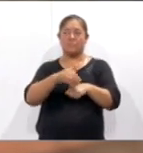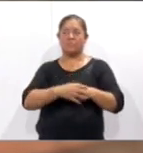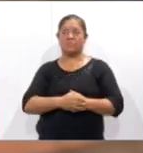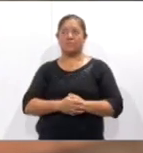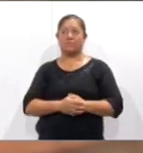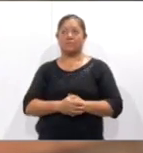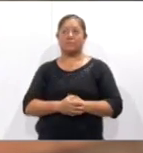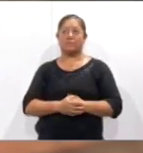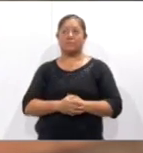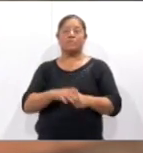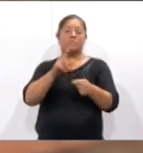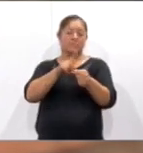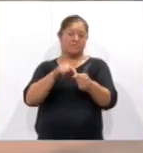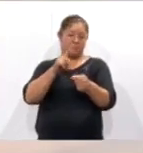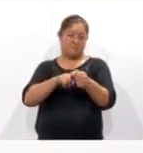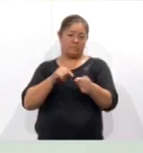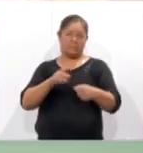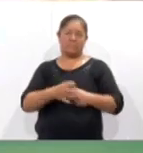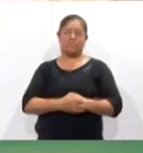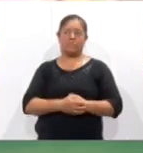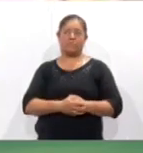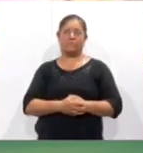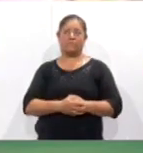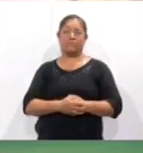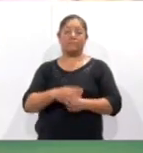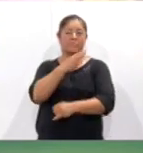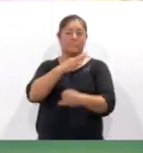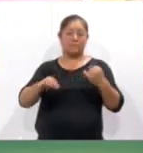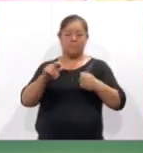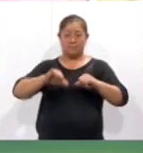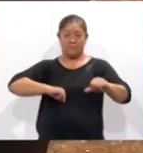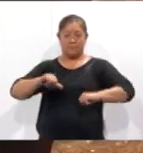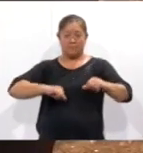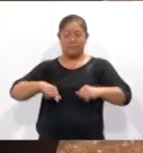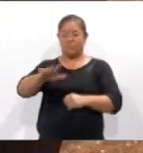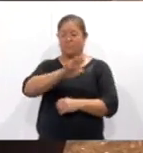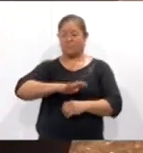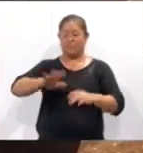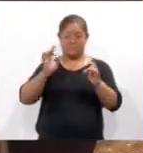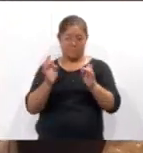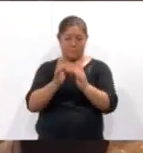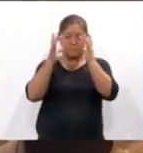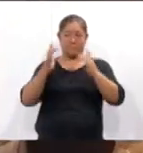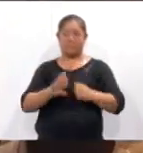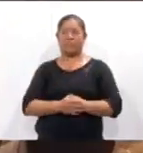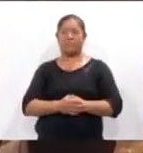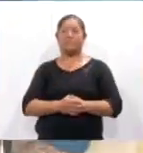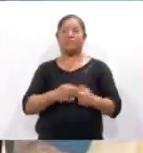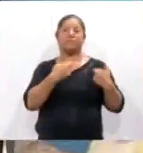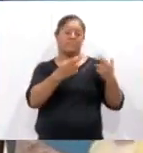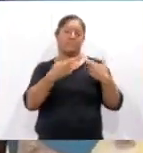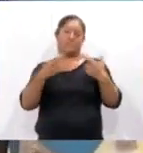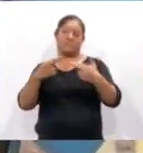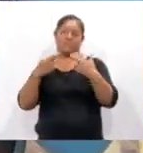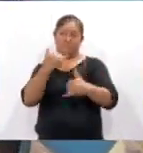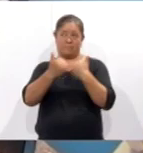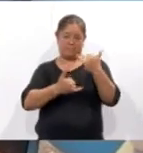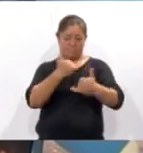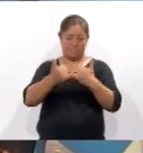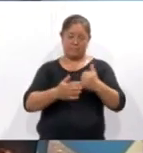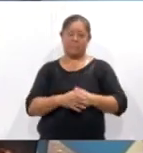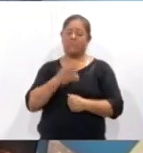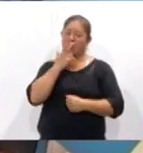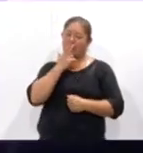los colores. Al final del evento, para sorpresa de los infantes, además de regalarles algunos juguetes,